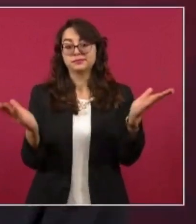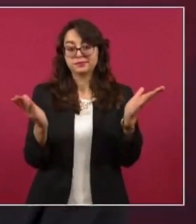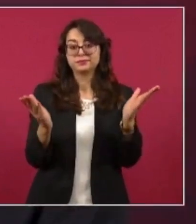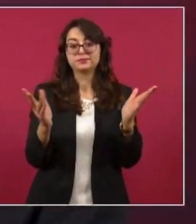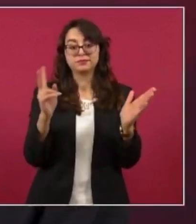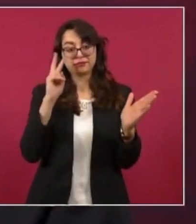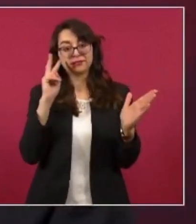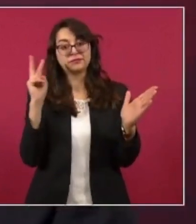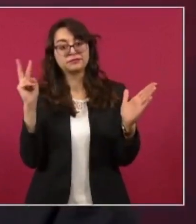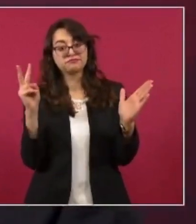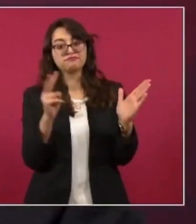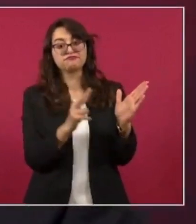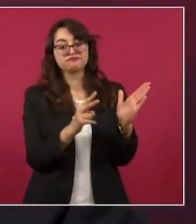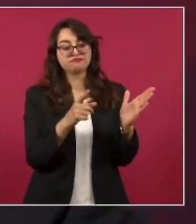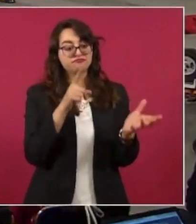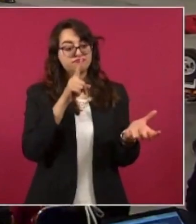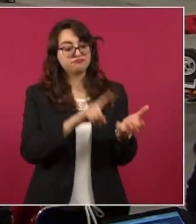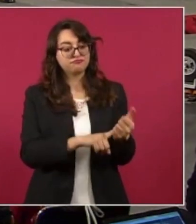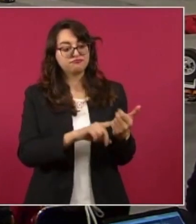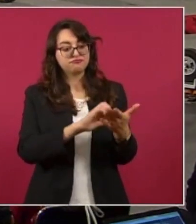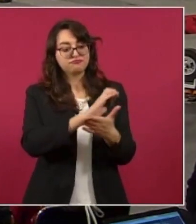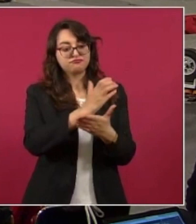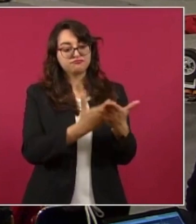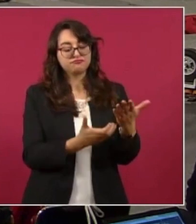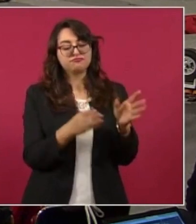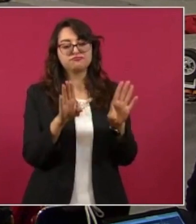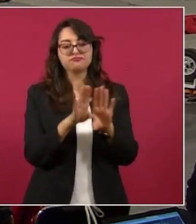lo que amparó cada contrato.